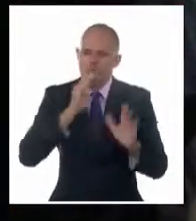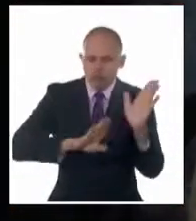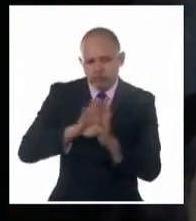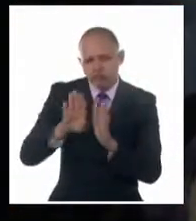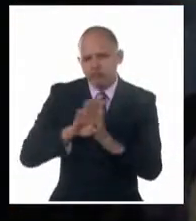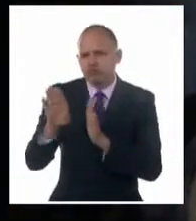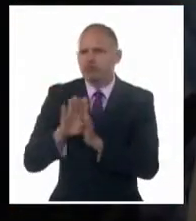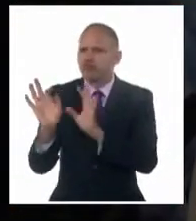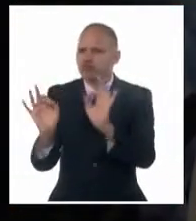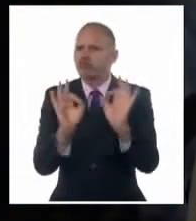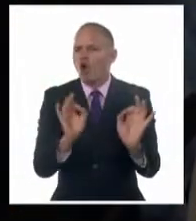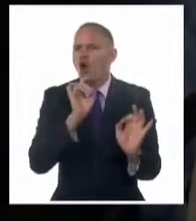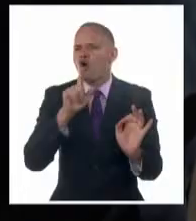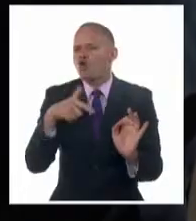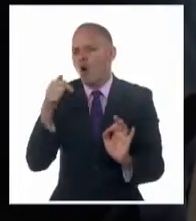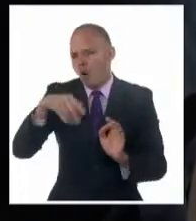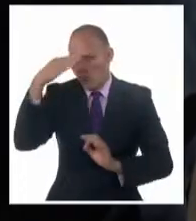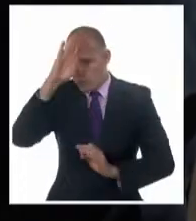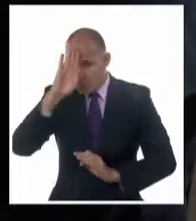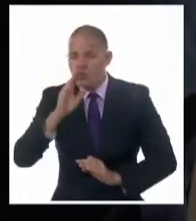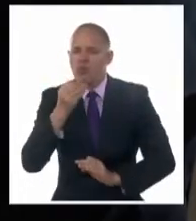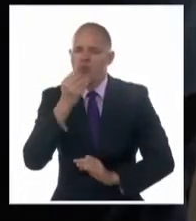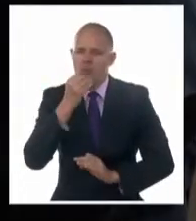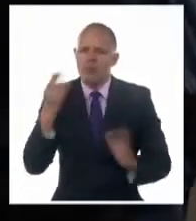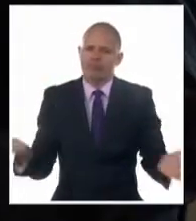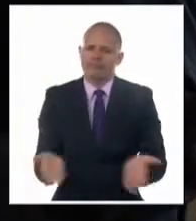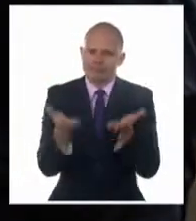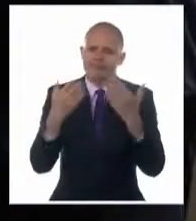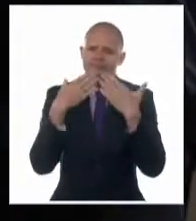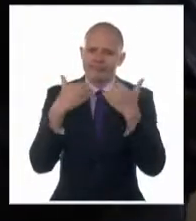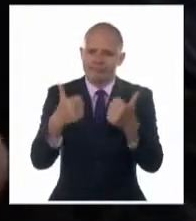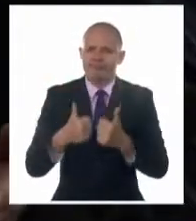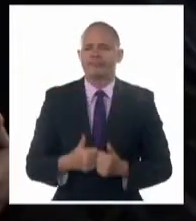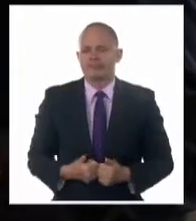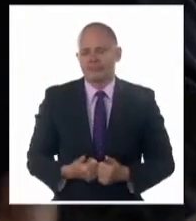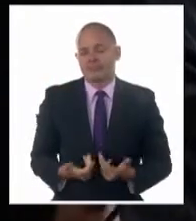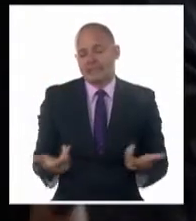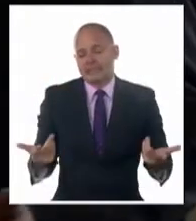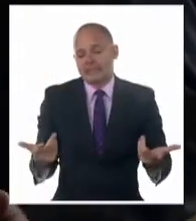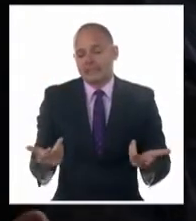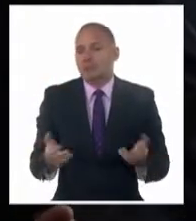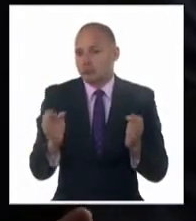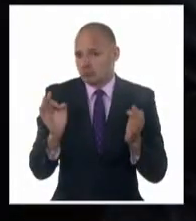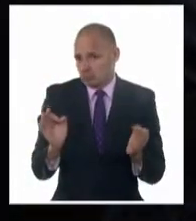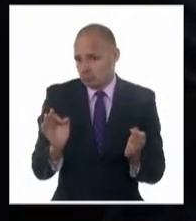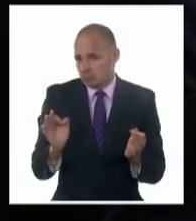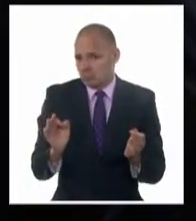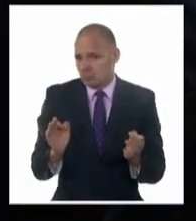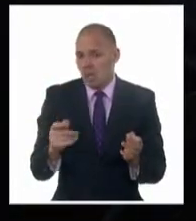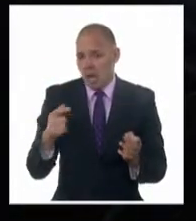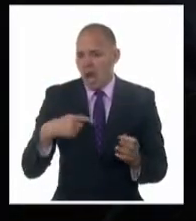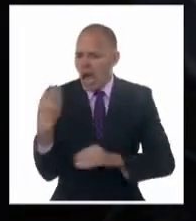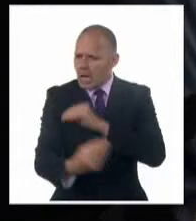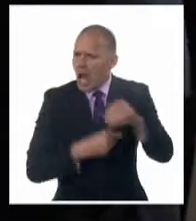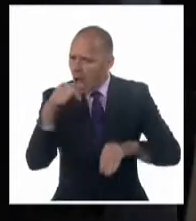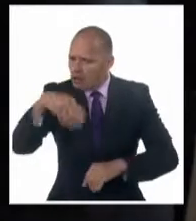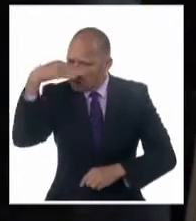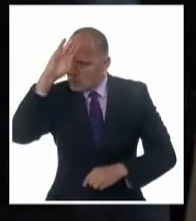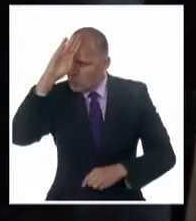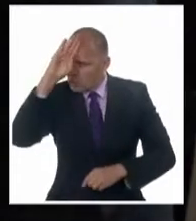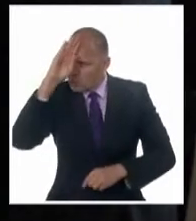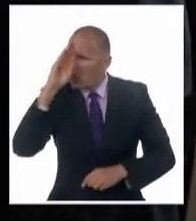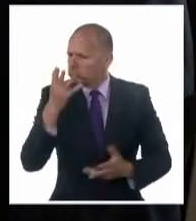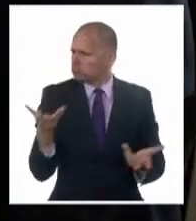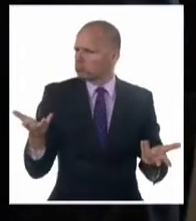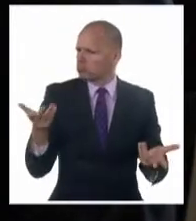en la construcción del país al que aspiramos. Cambiar, sí, lo dijo Fidel, el